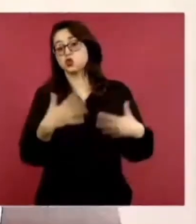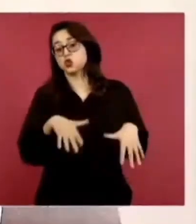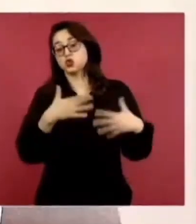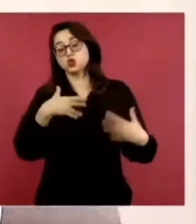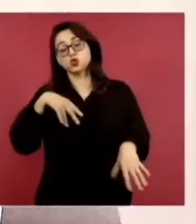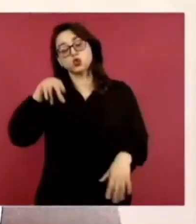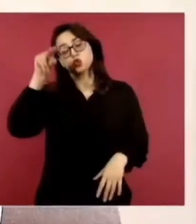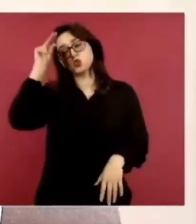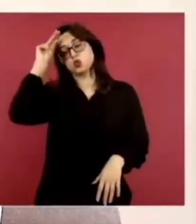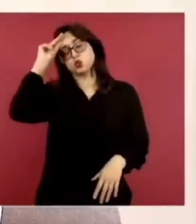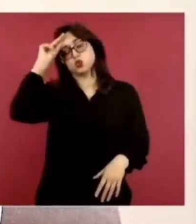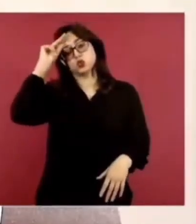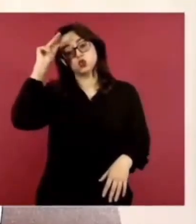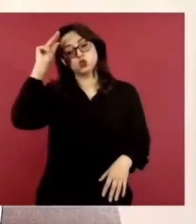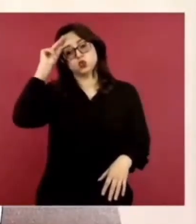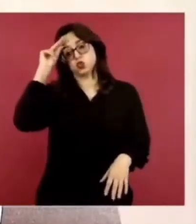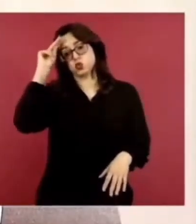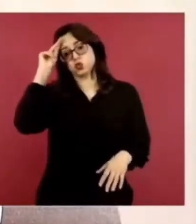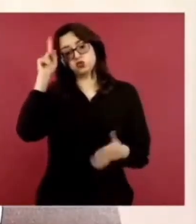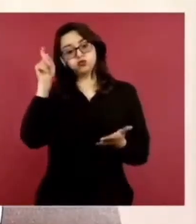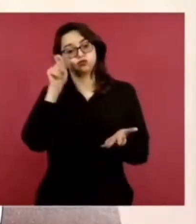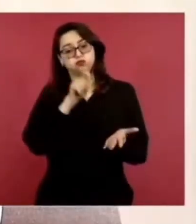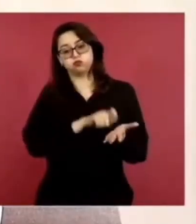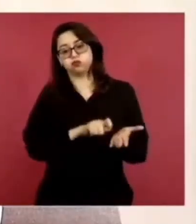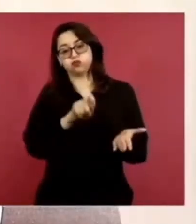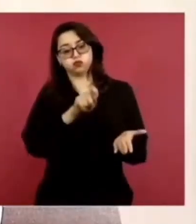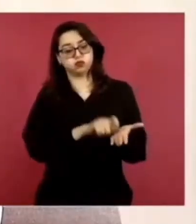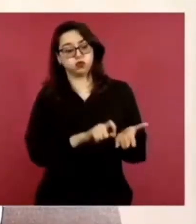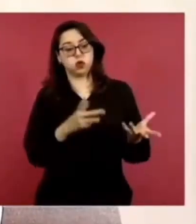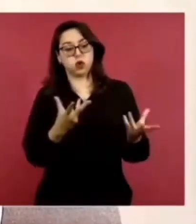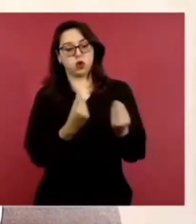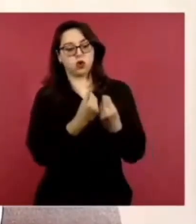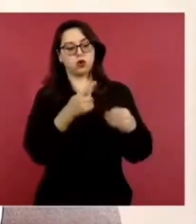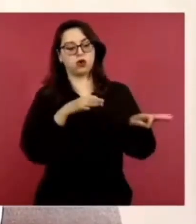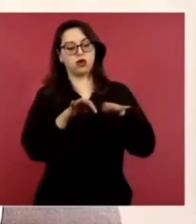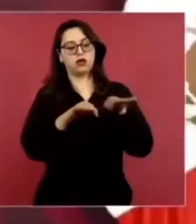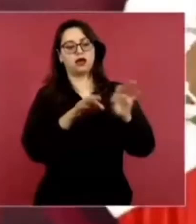ayudante de Krause,